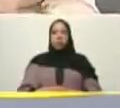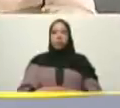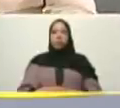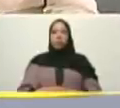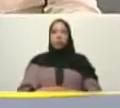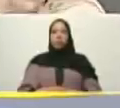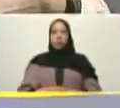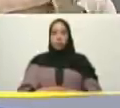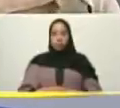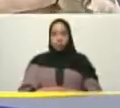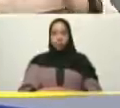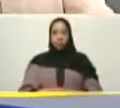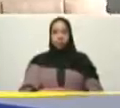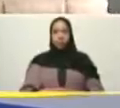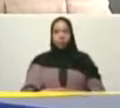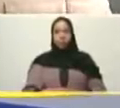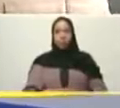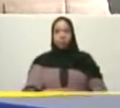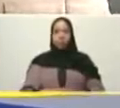no lo escucho